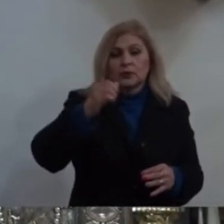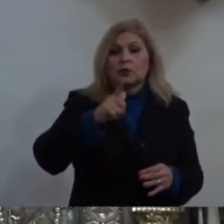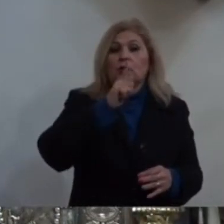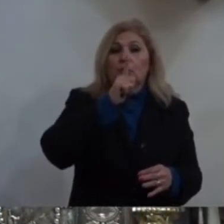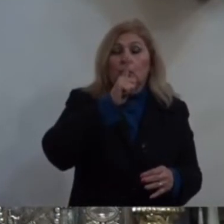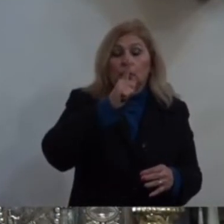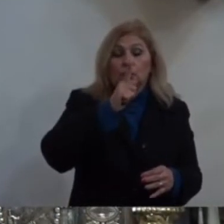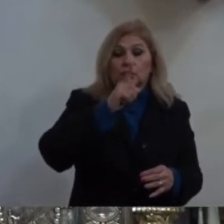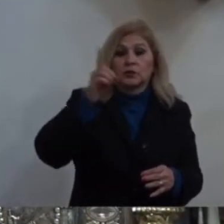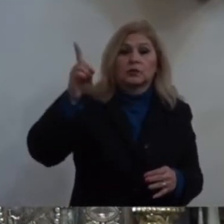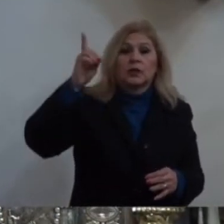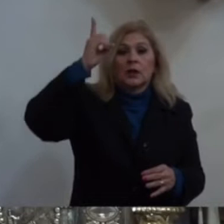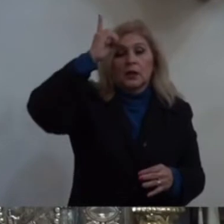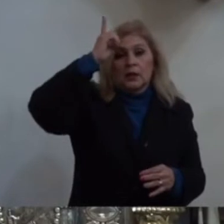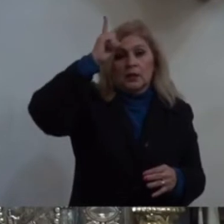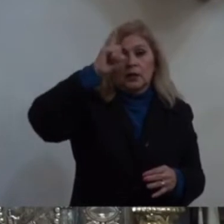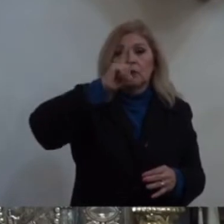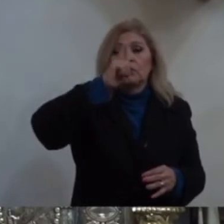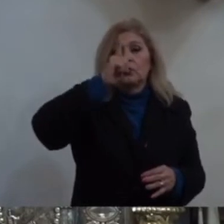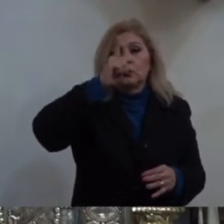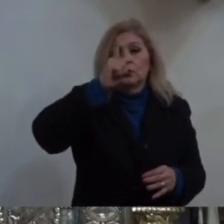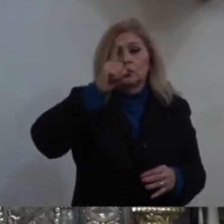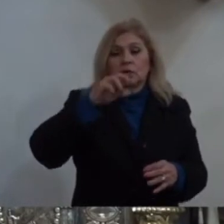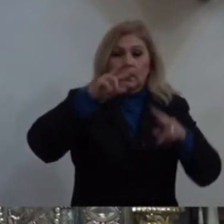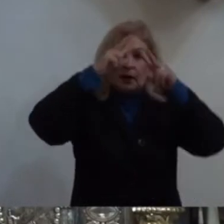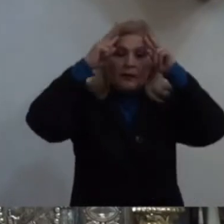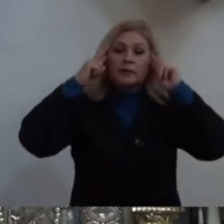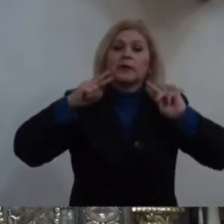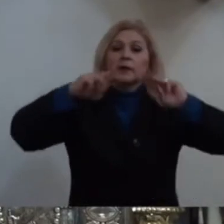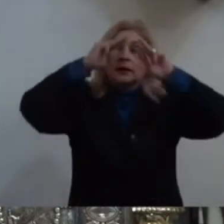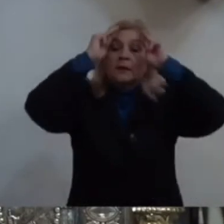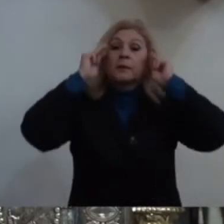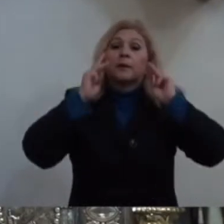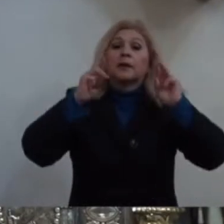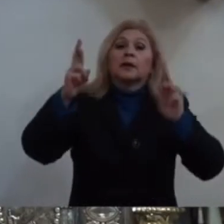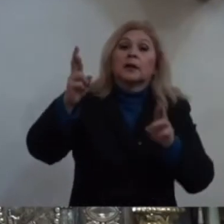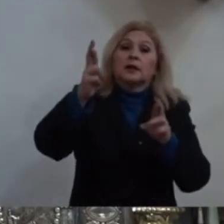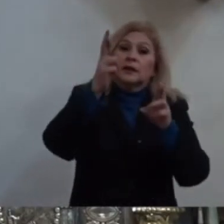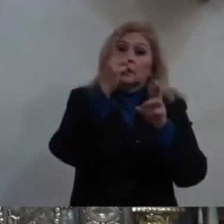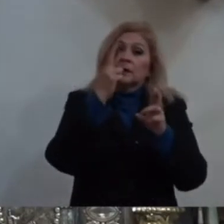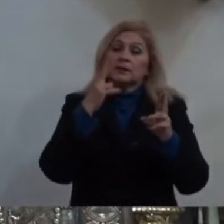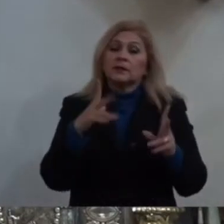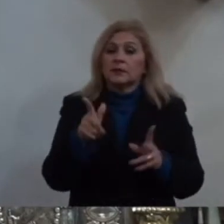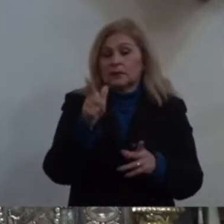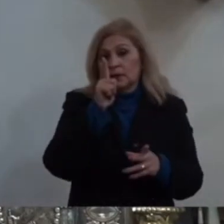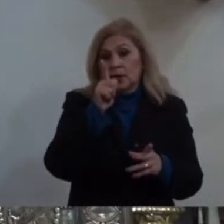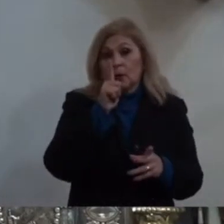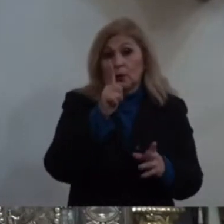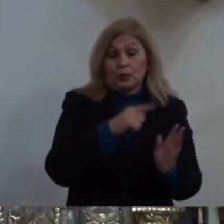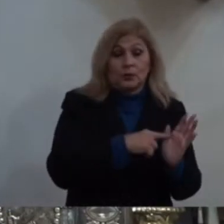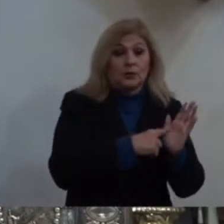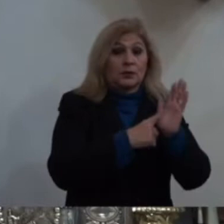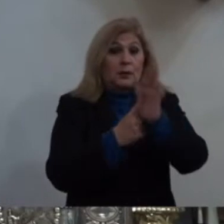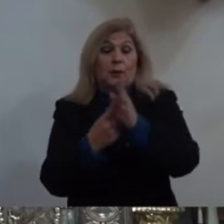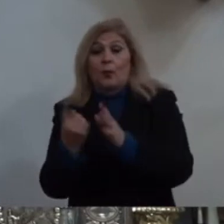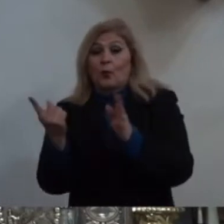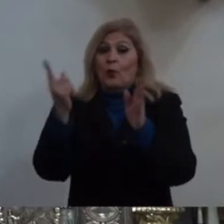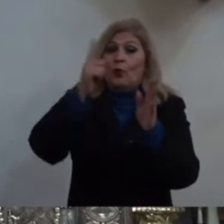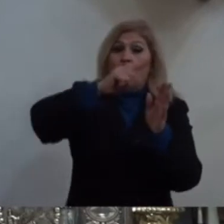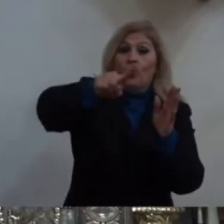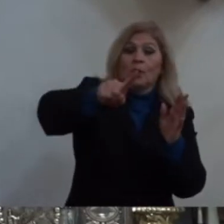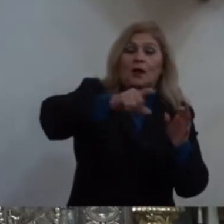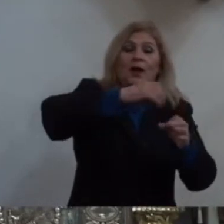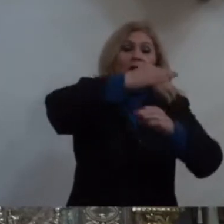La Virgen María Recibe esta luz Y la proyecta también hacia el mundo